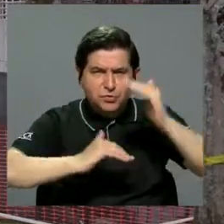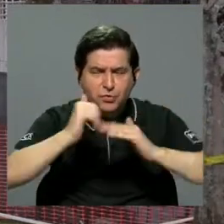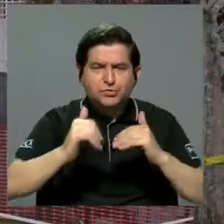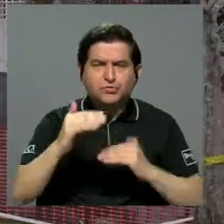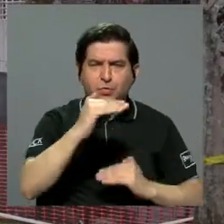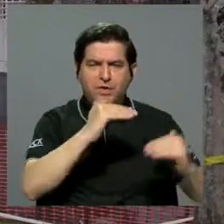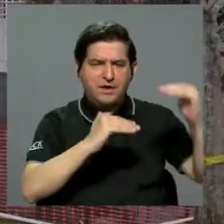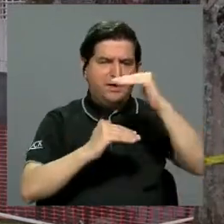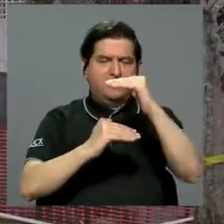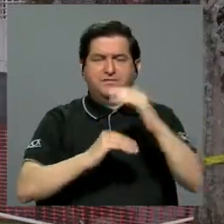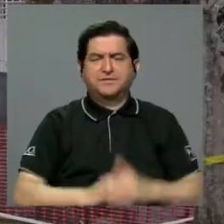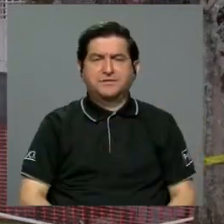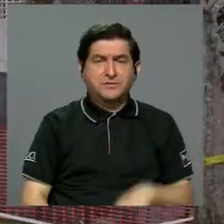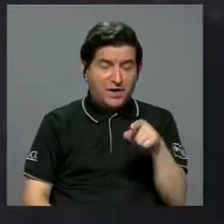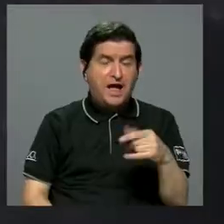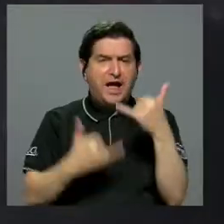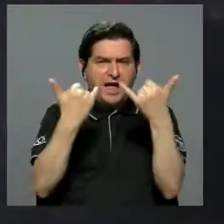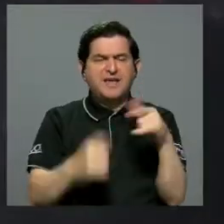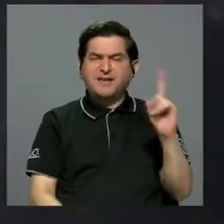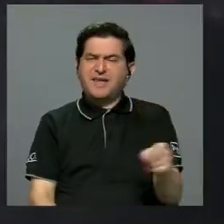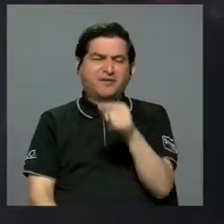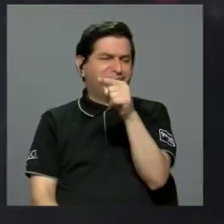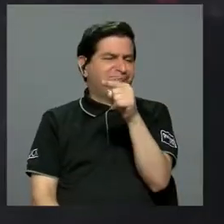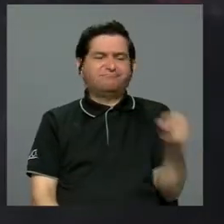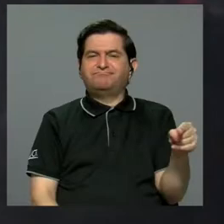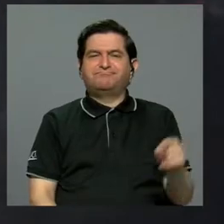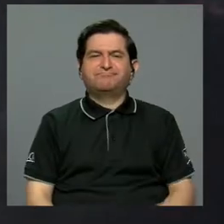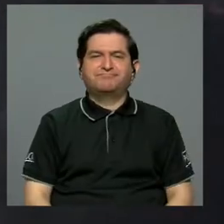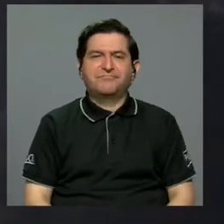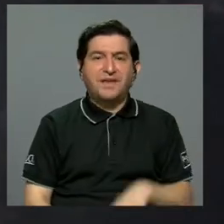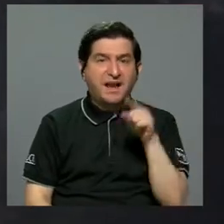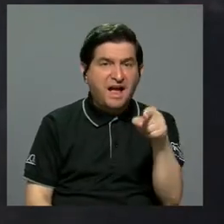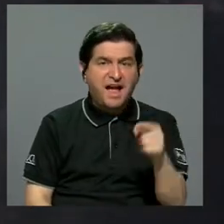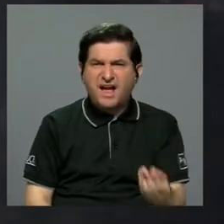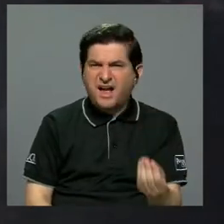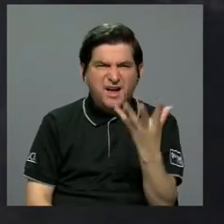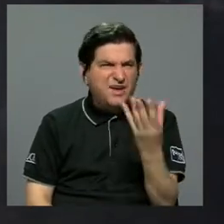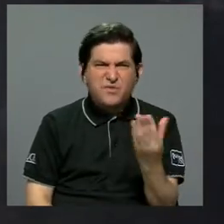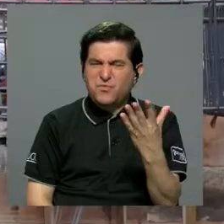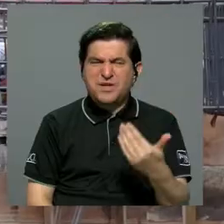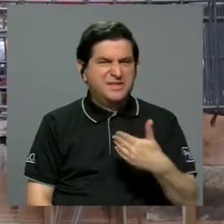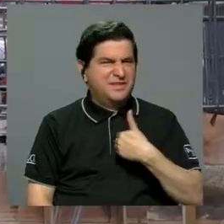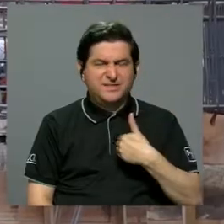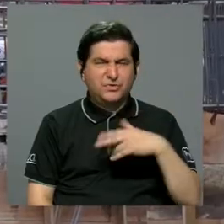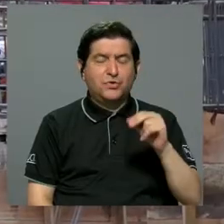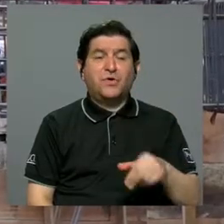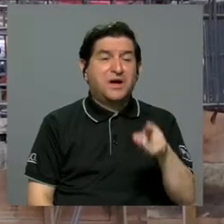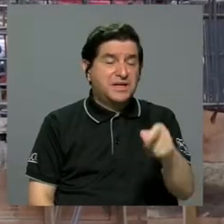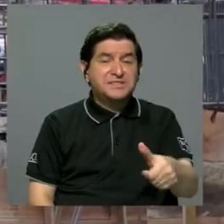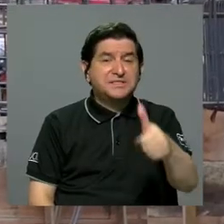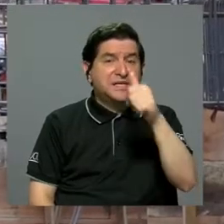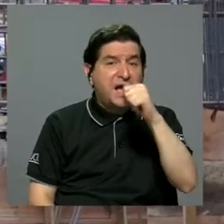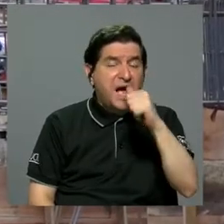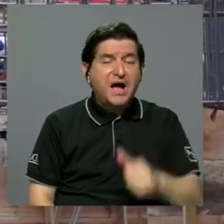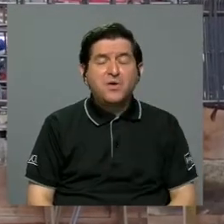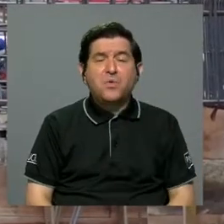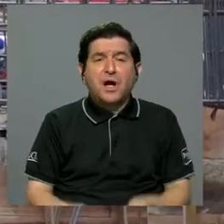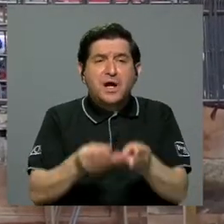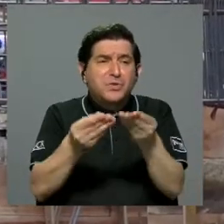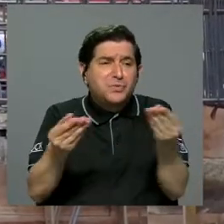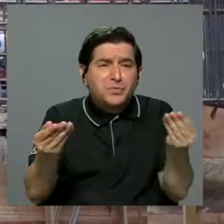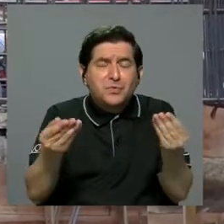está construyendo el edificio. Ahí ya se descartó que fueran nacientes, que hay es agua que se